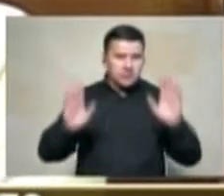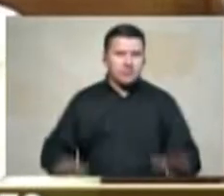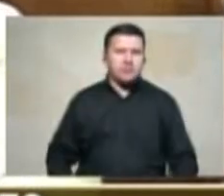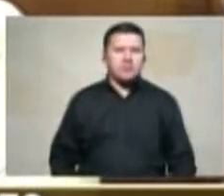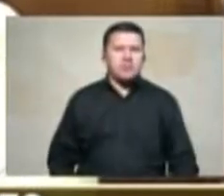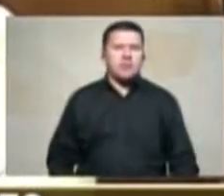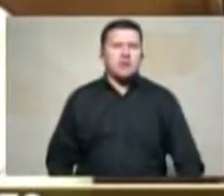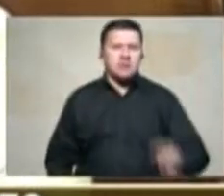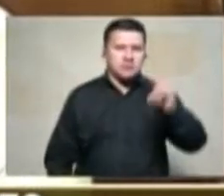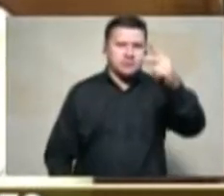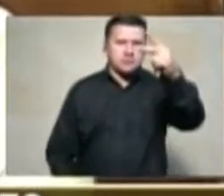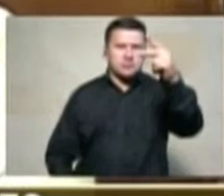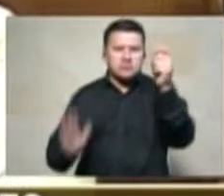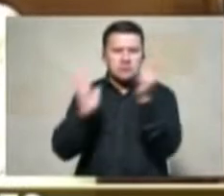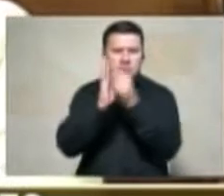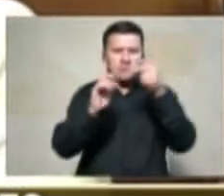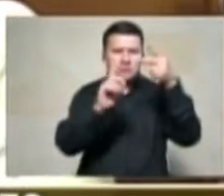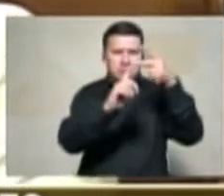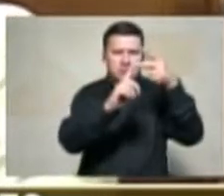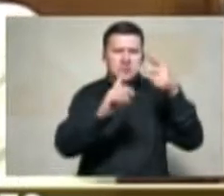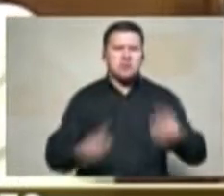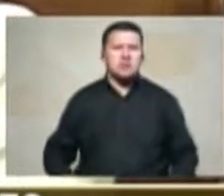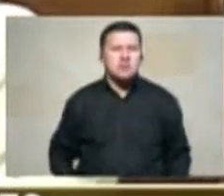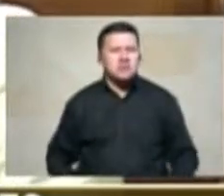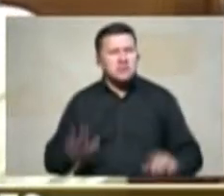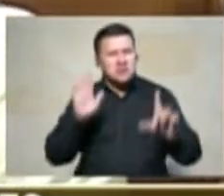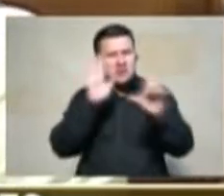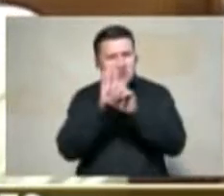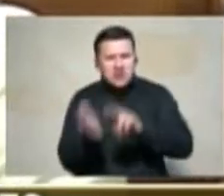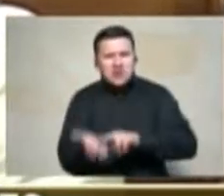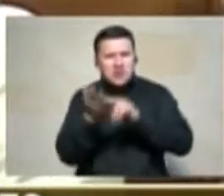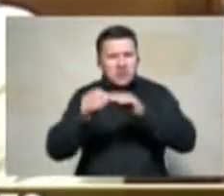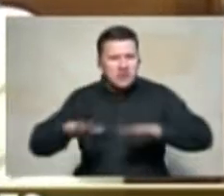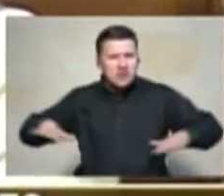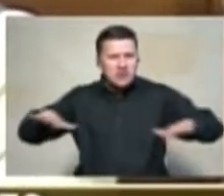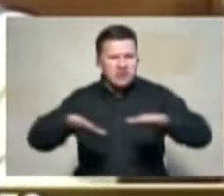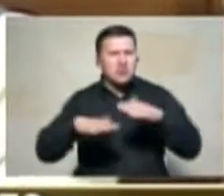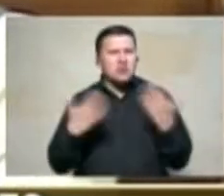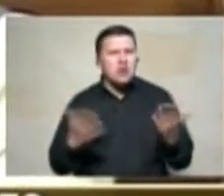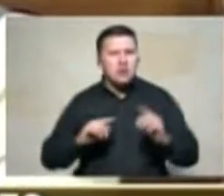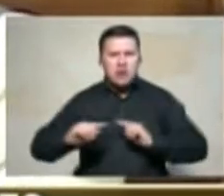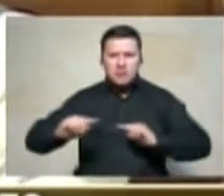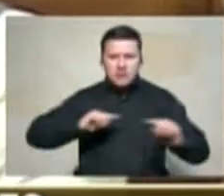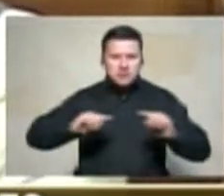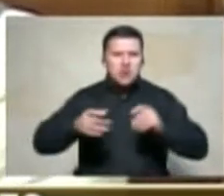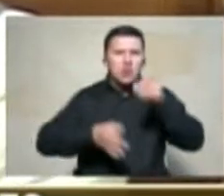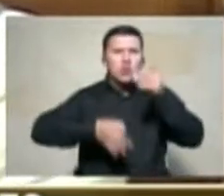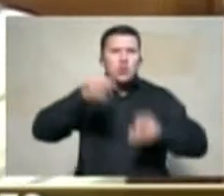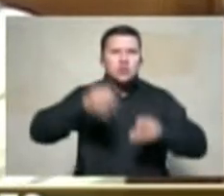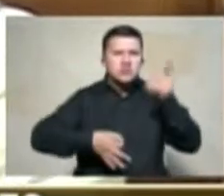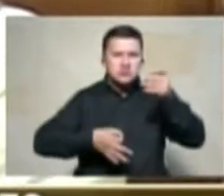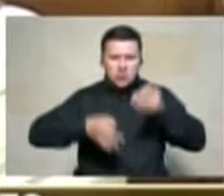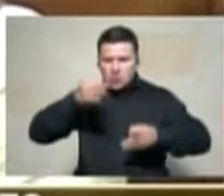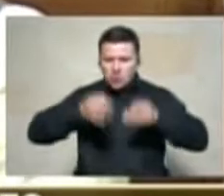segundo punto la ley de restitución de tierras busca administrar justicia